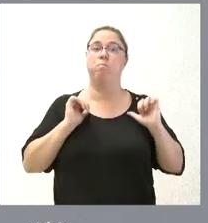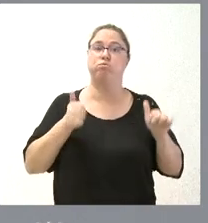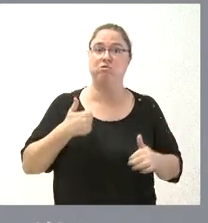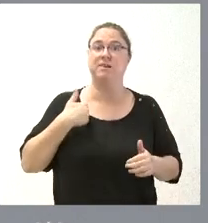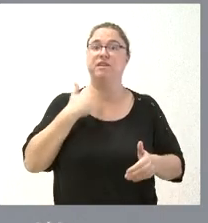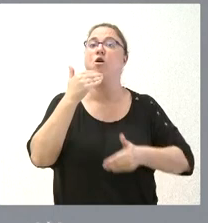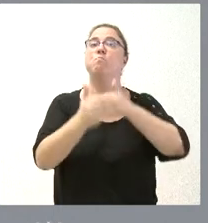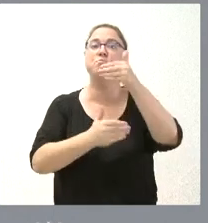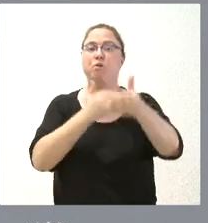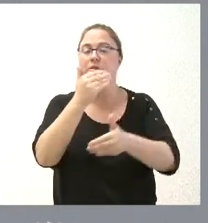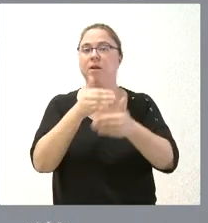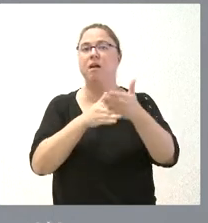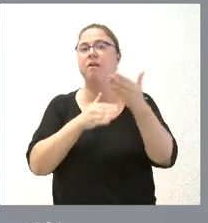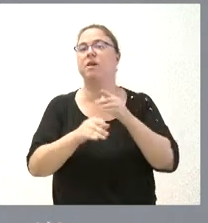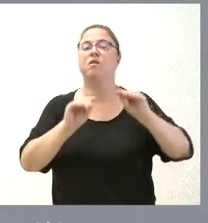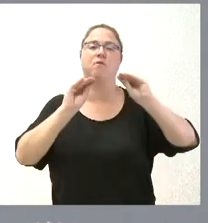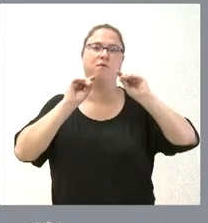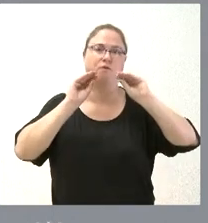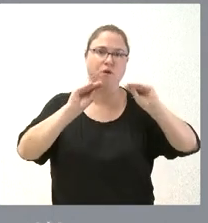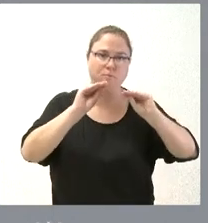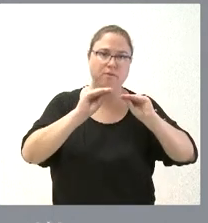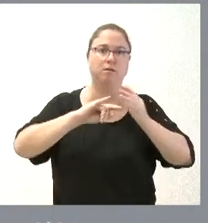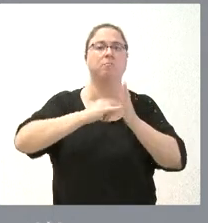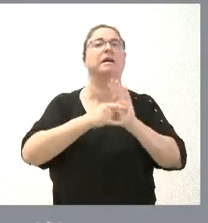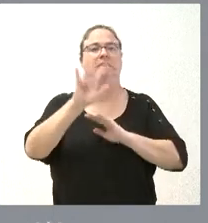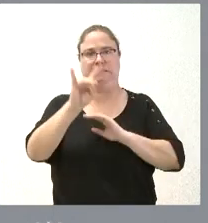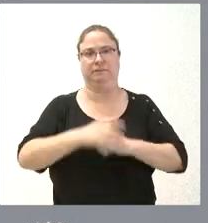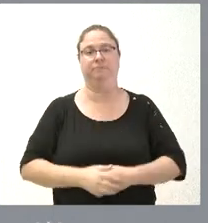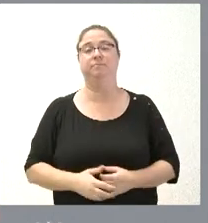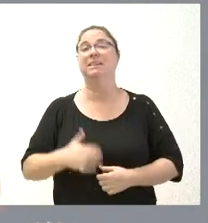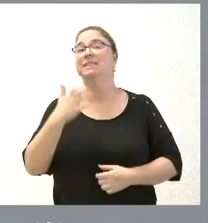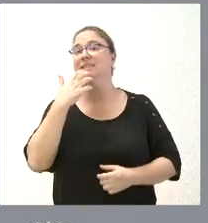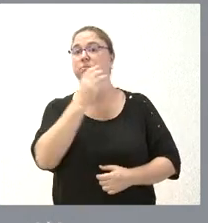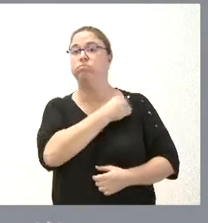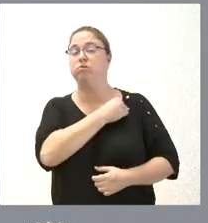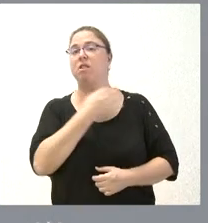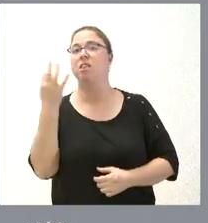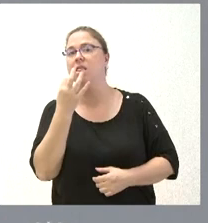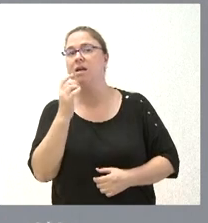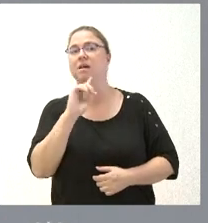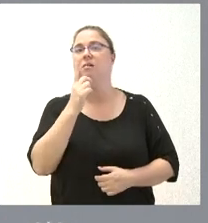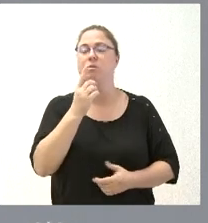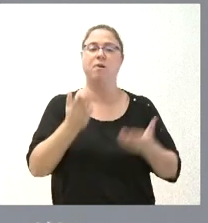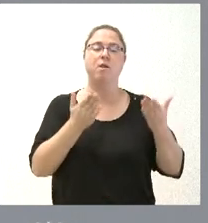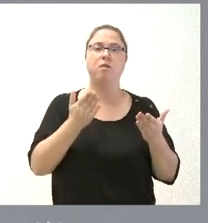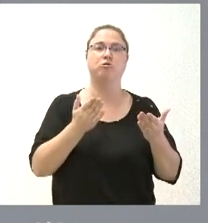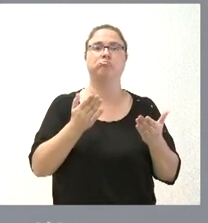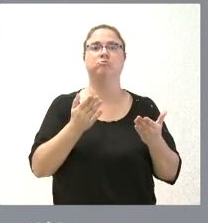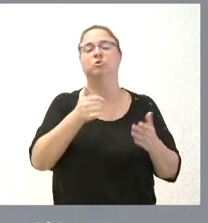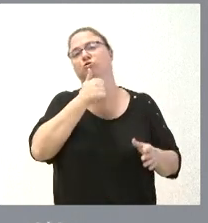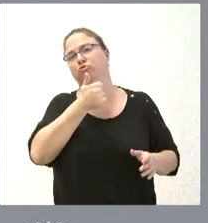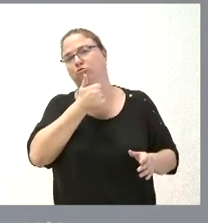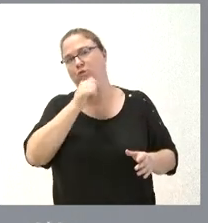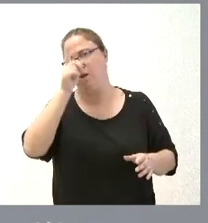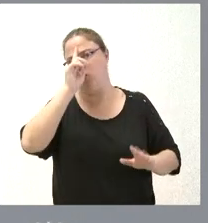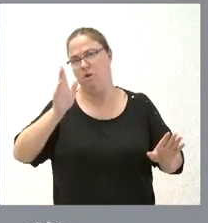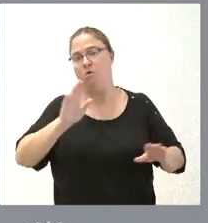procedimiento de evaluación a través de la formación y a través de la definición de los planes y programas la respuesta es sí si la respuesta es que tendremos la primera evaluación de planes y programas todavía no será